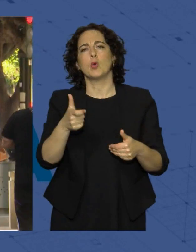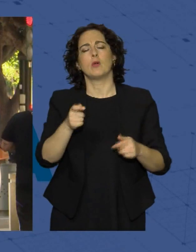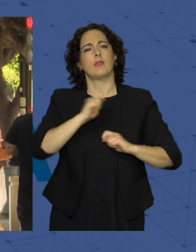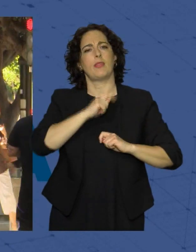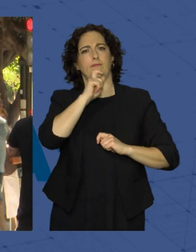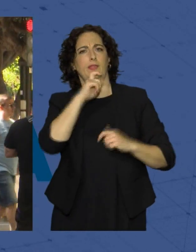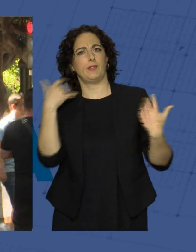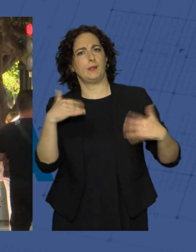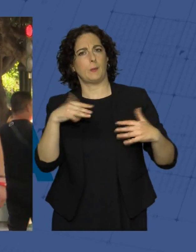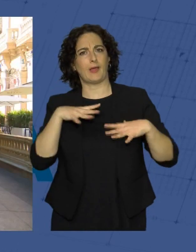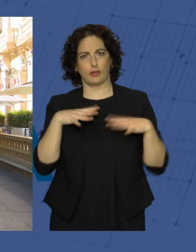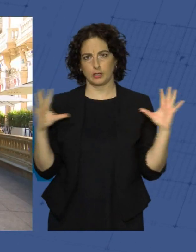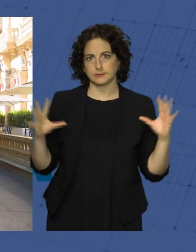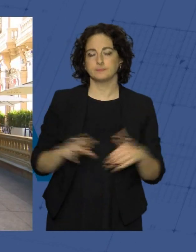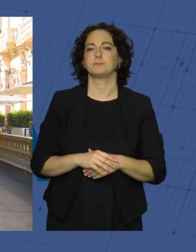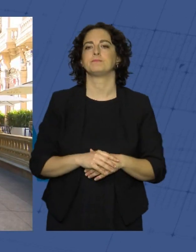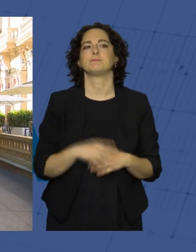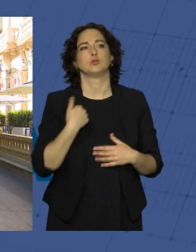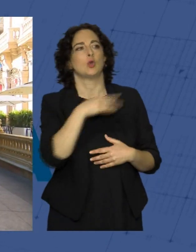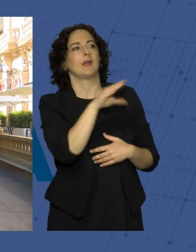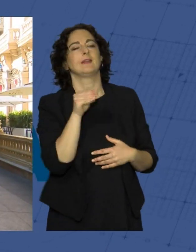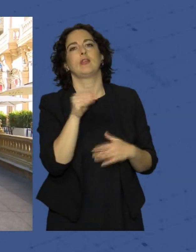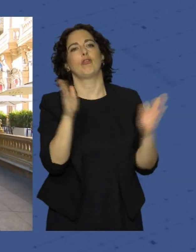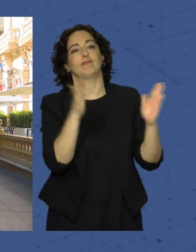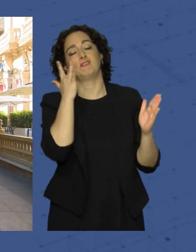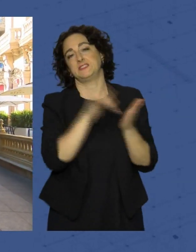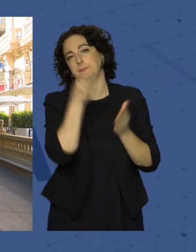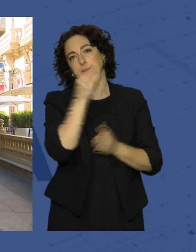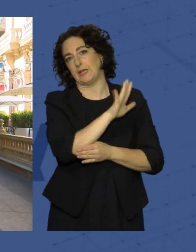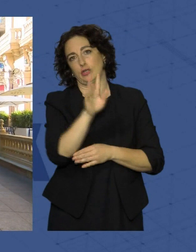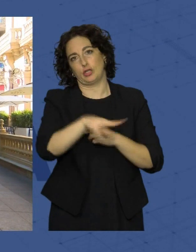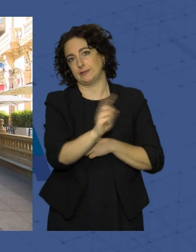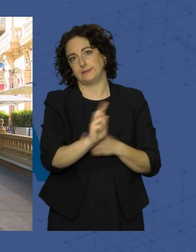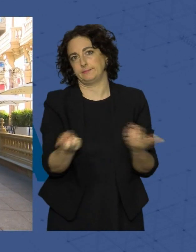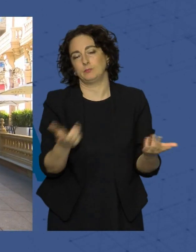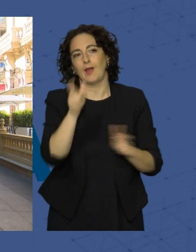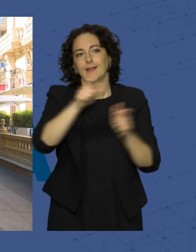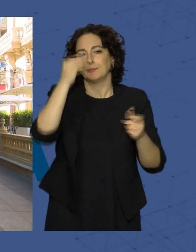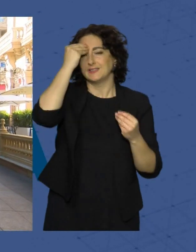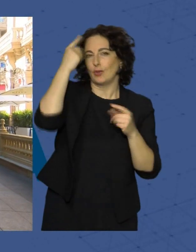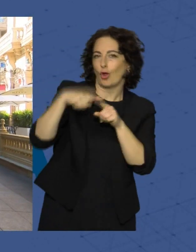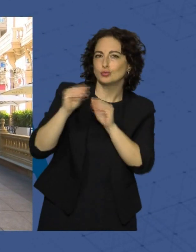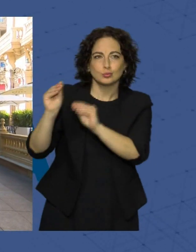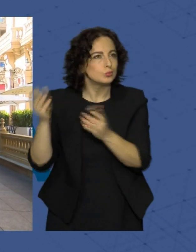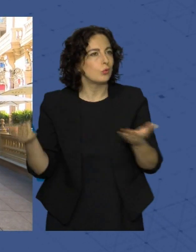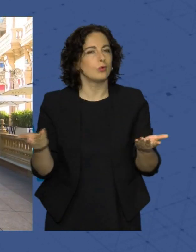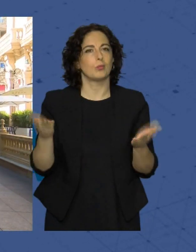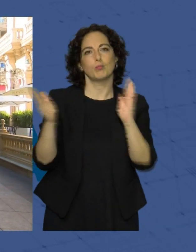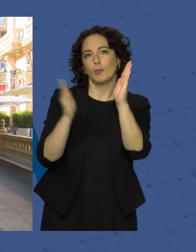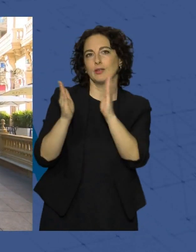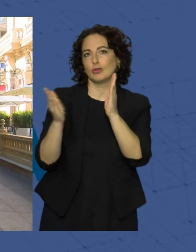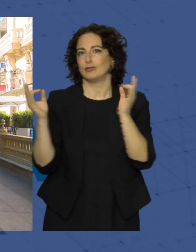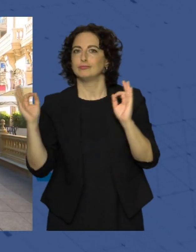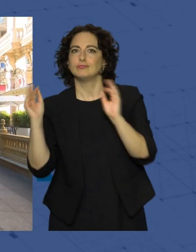y mucho las vacaciones. Entiendo que no son las fechas, porque está la gente pensando en sus cosas, en los momentos que